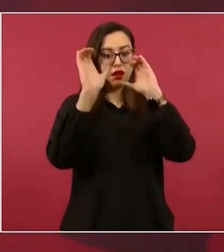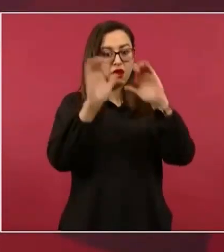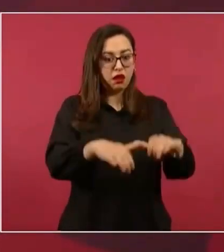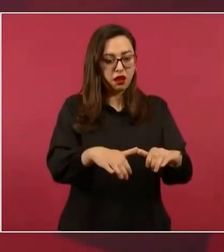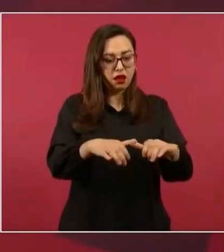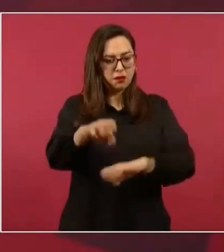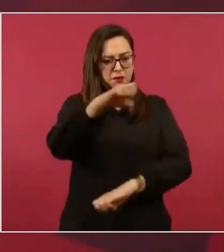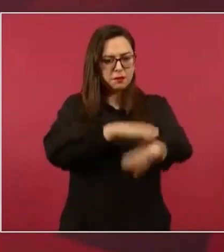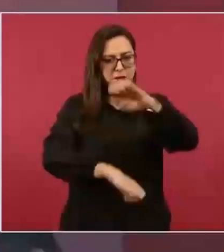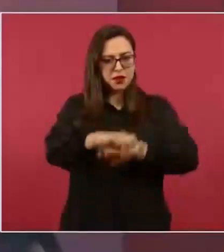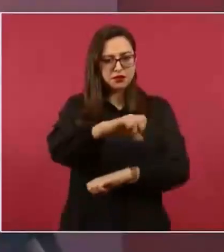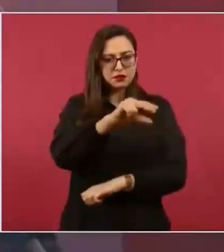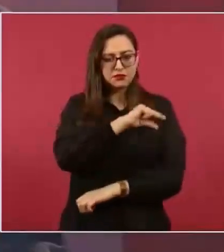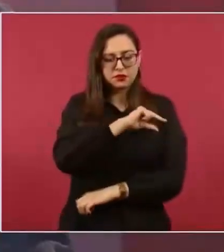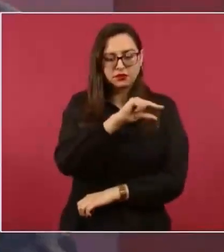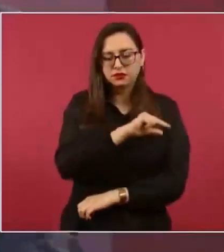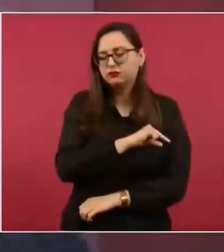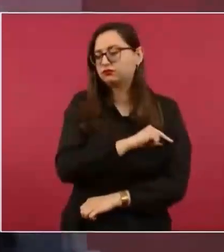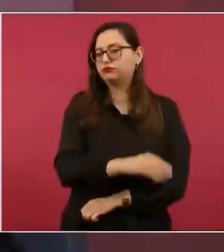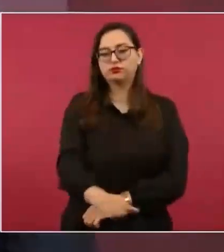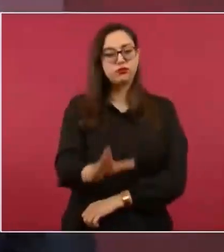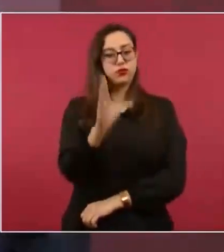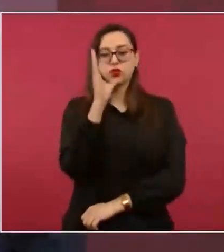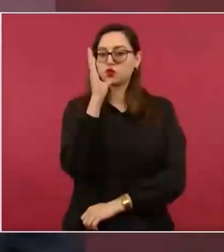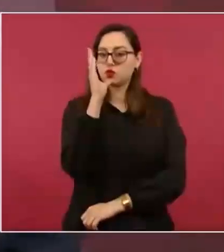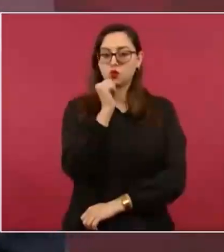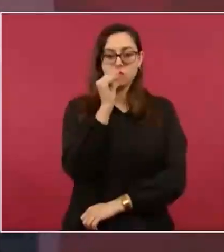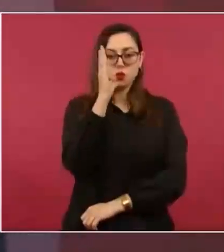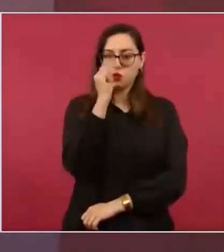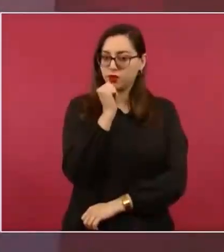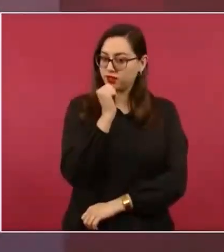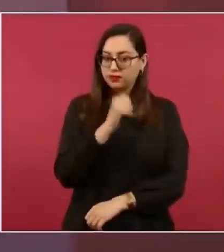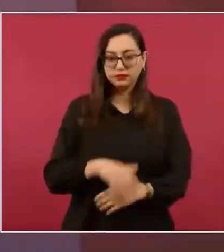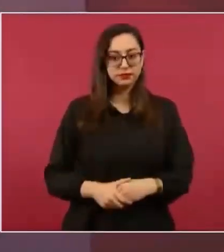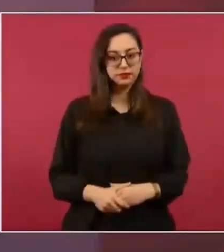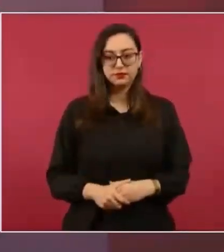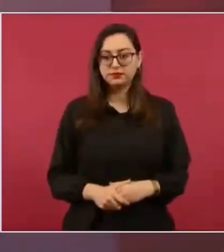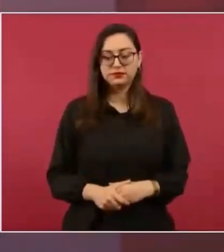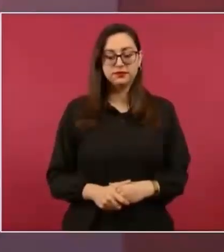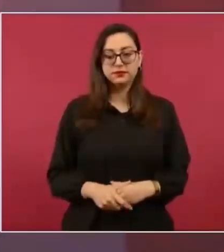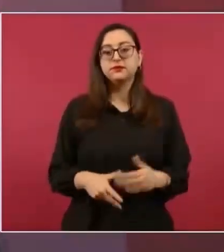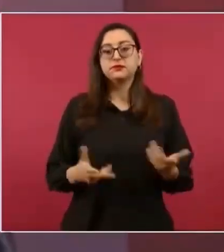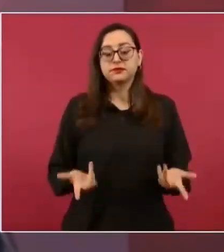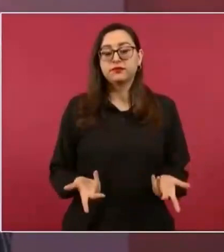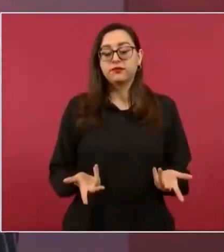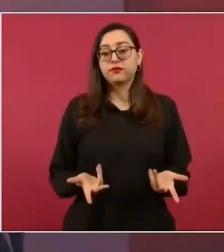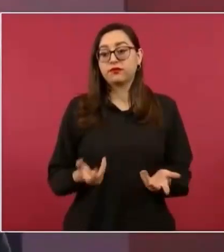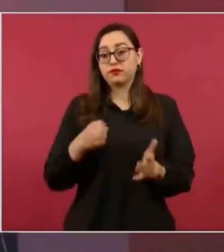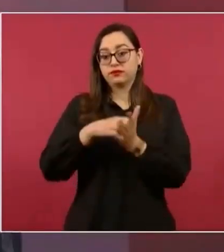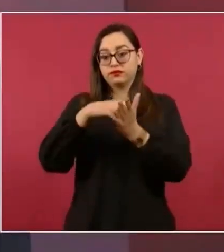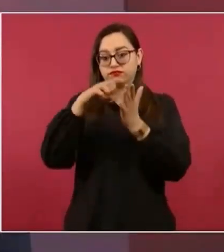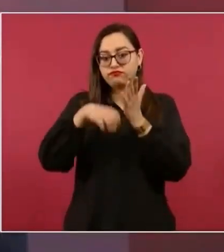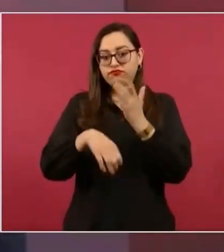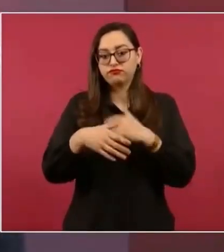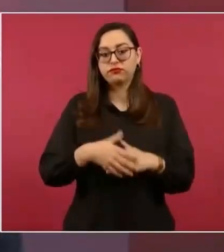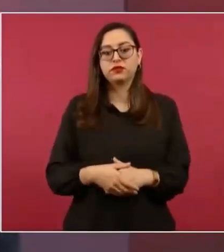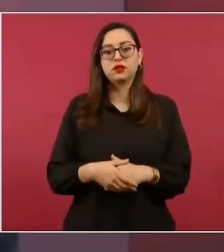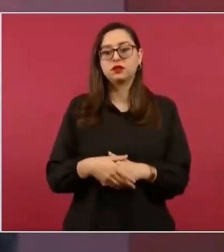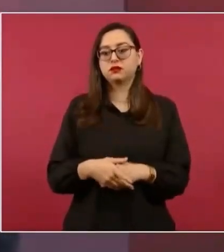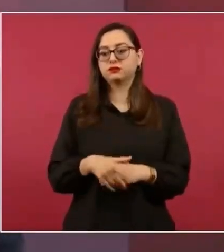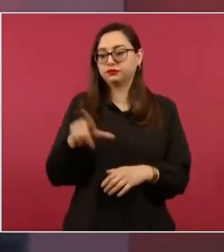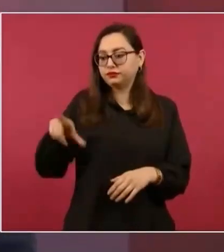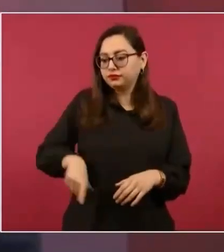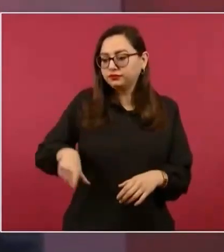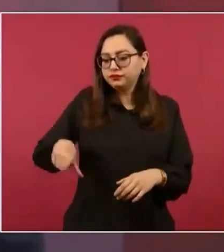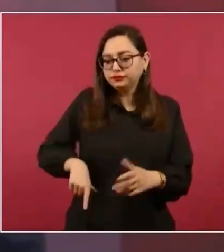si tenía relaciones comerciales o tenía